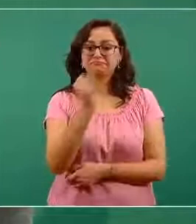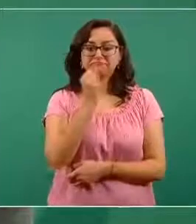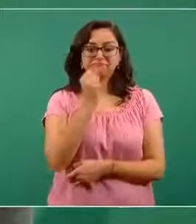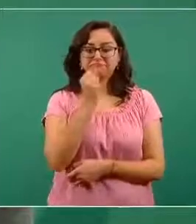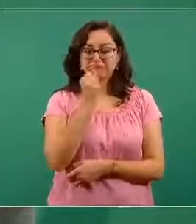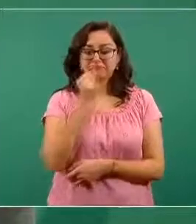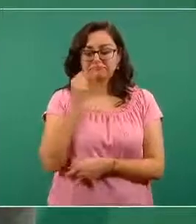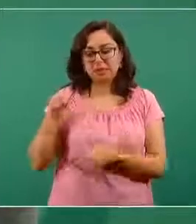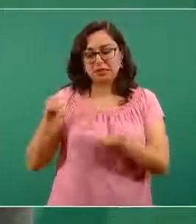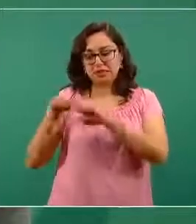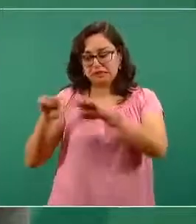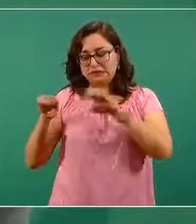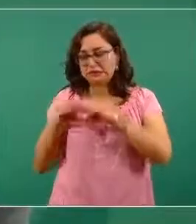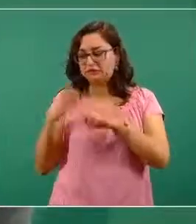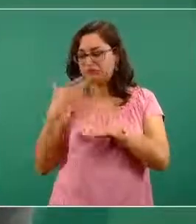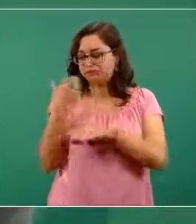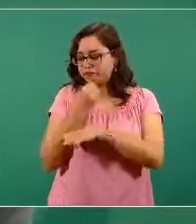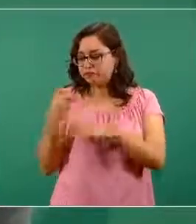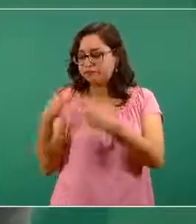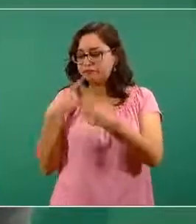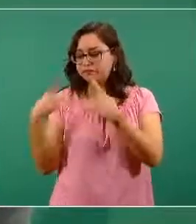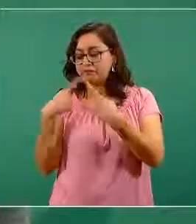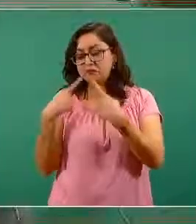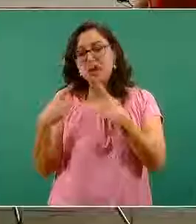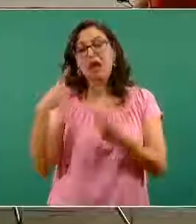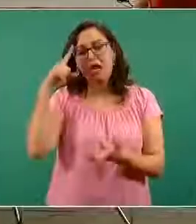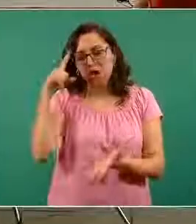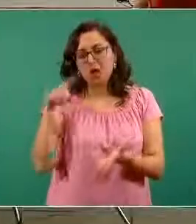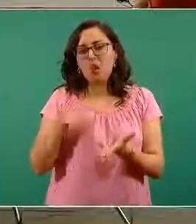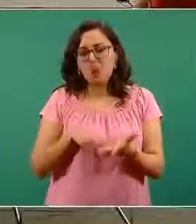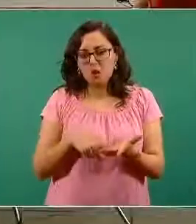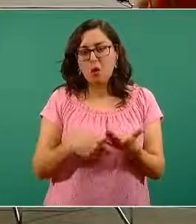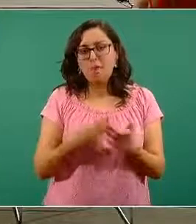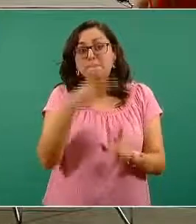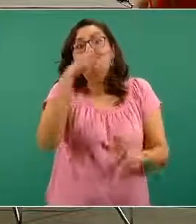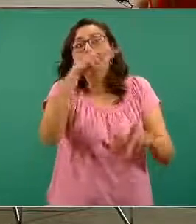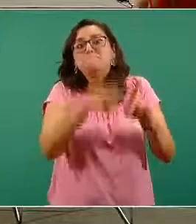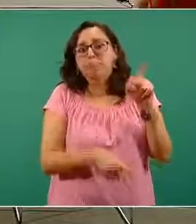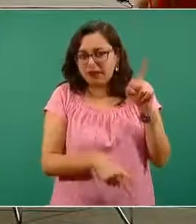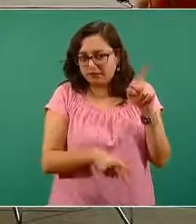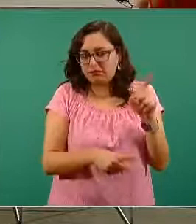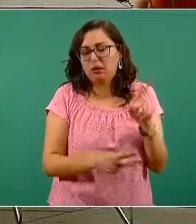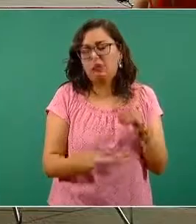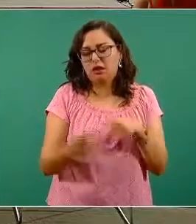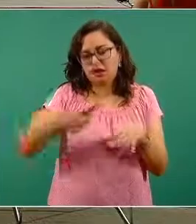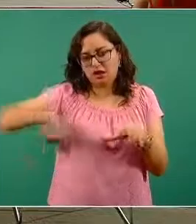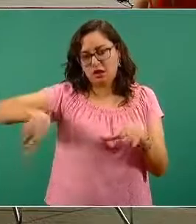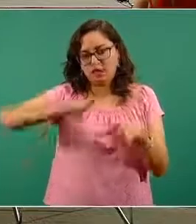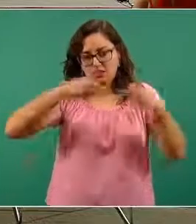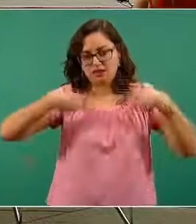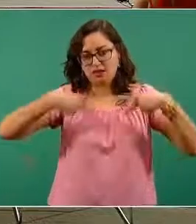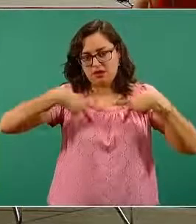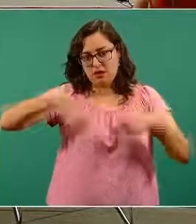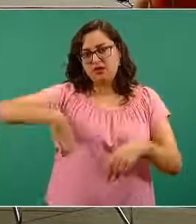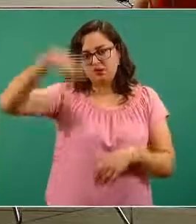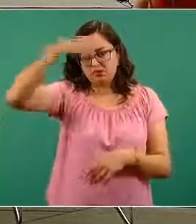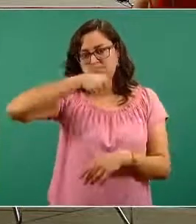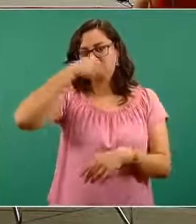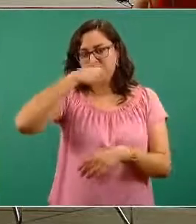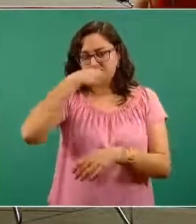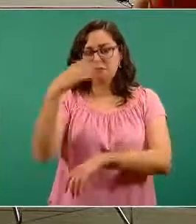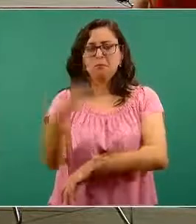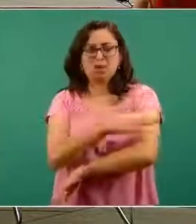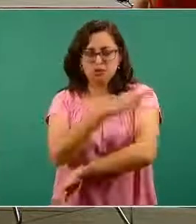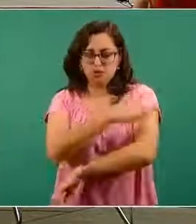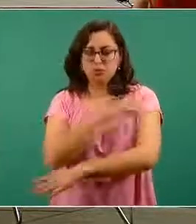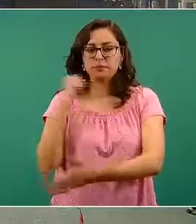haber ya diferentes, incluyendo a las personas adultas mayores a las que se les va a aplicar la vacuna de Pfizer-BioNTech.